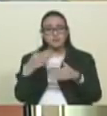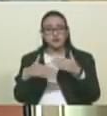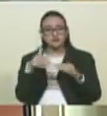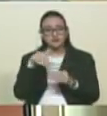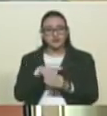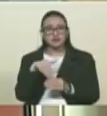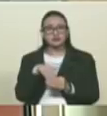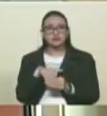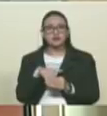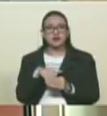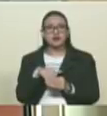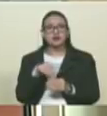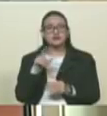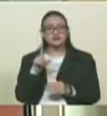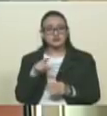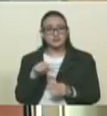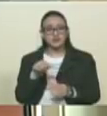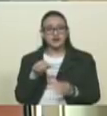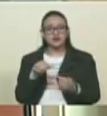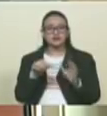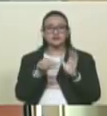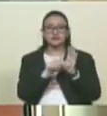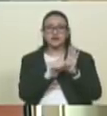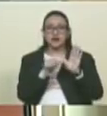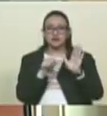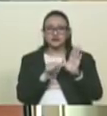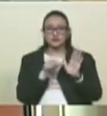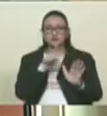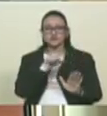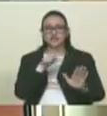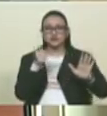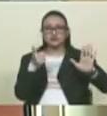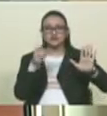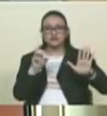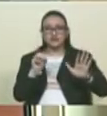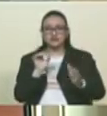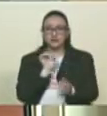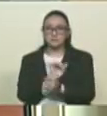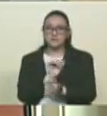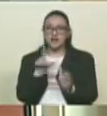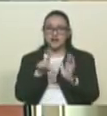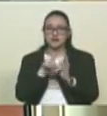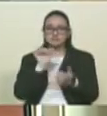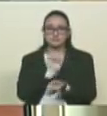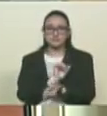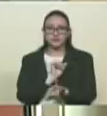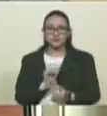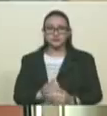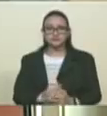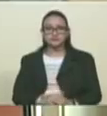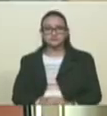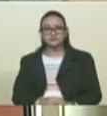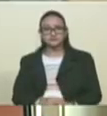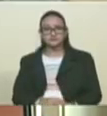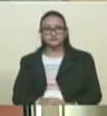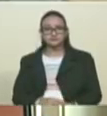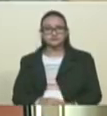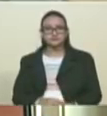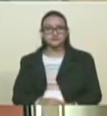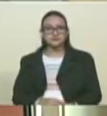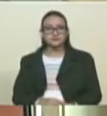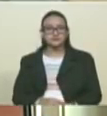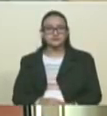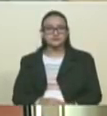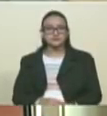y en el código penal venezolano en artículo 166. Sobre las garantías electorales, don Sireno,